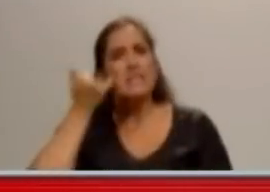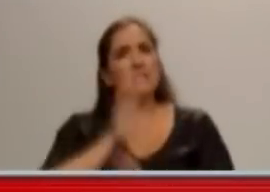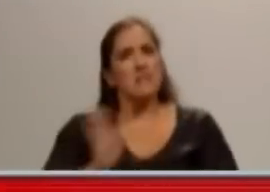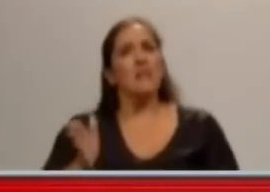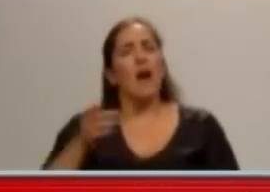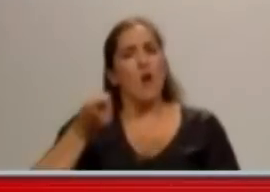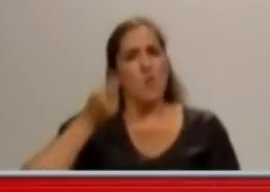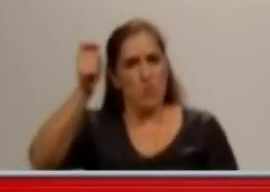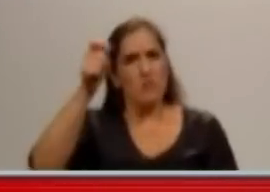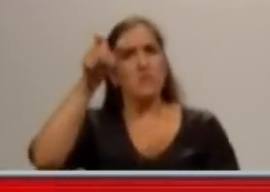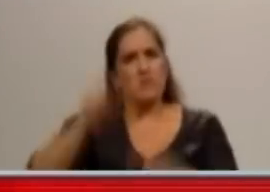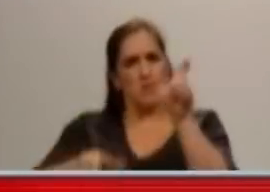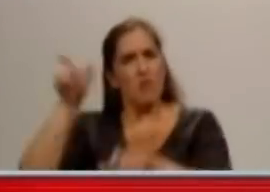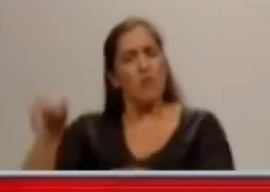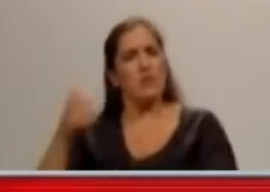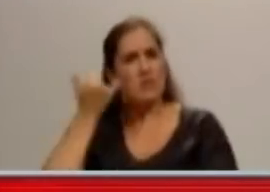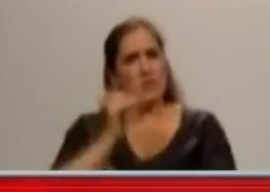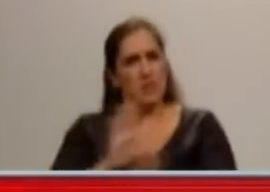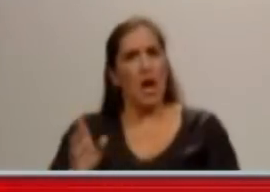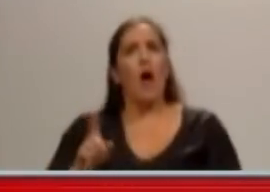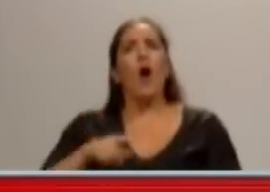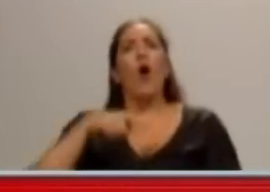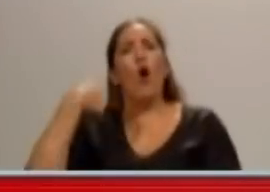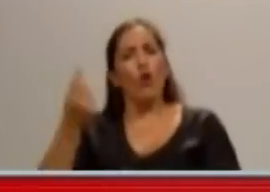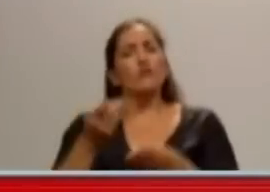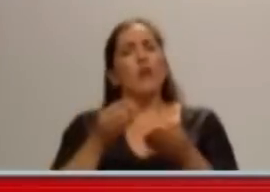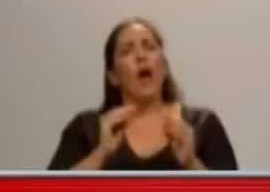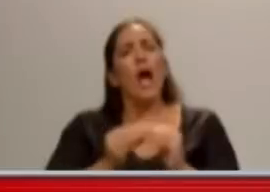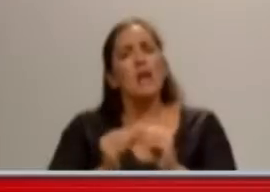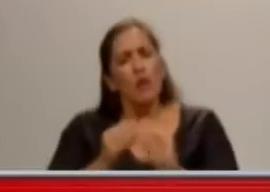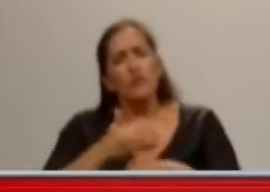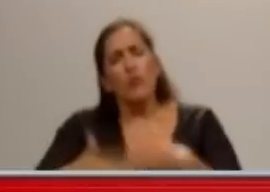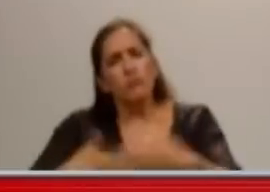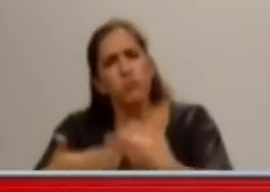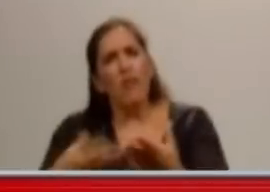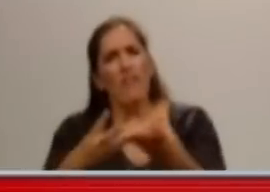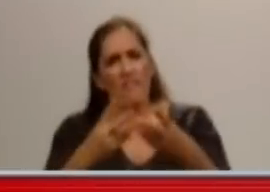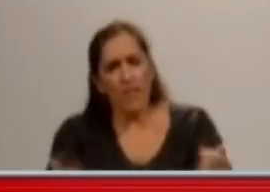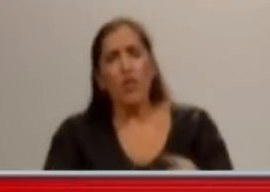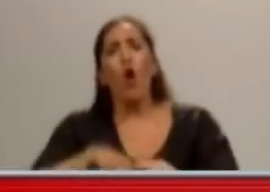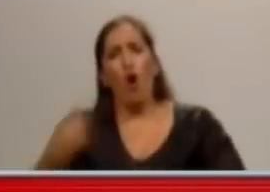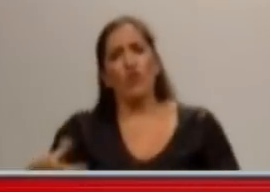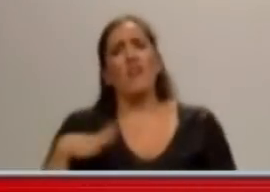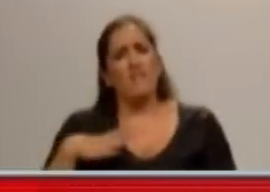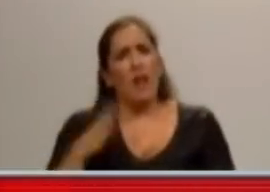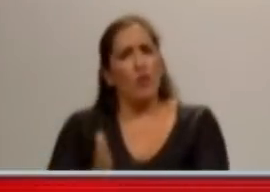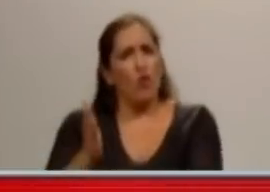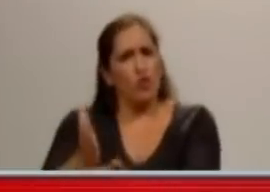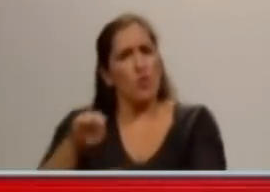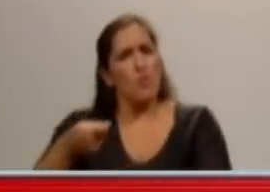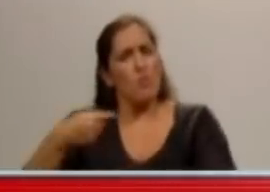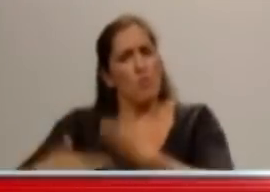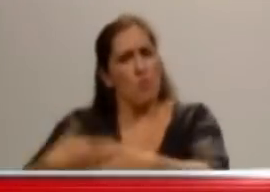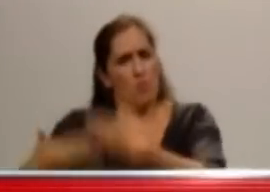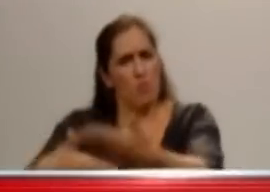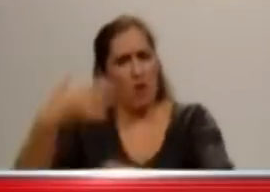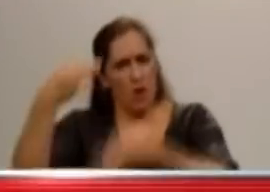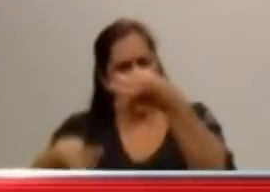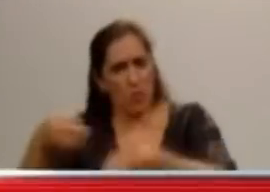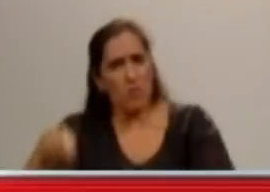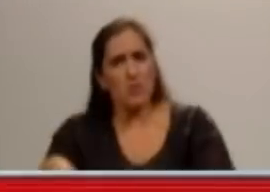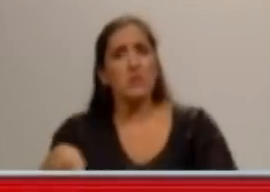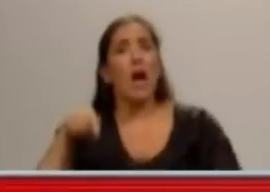enfrentar lo que significa, por supuesto que acá está la mano de Milani, ¿no es cierto? Realmente, ¿es Milani